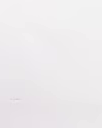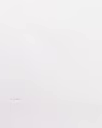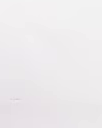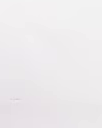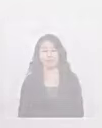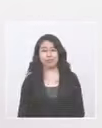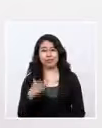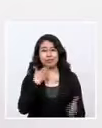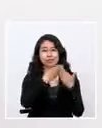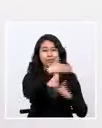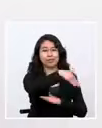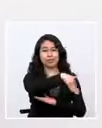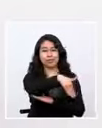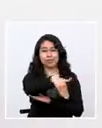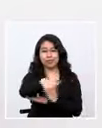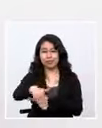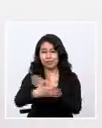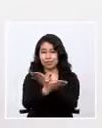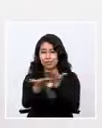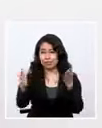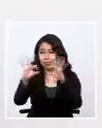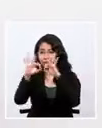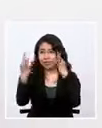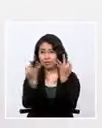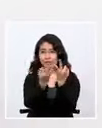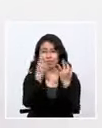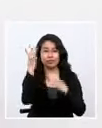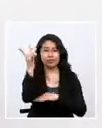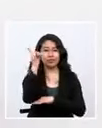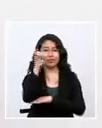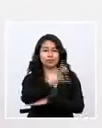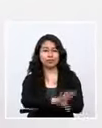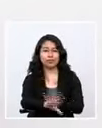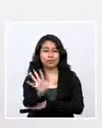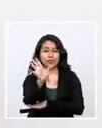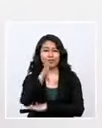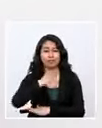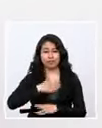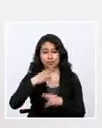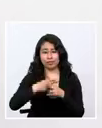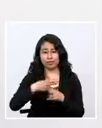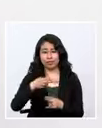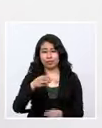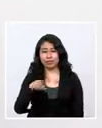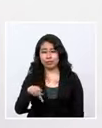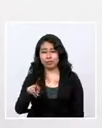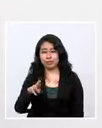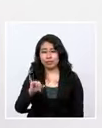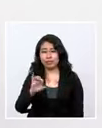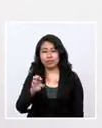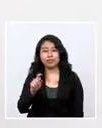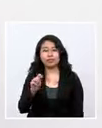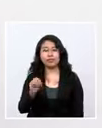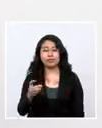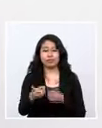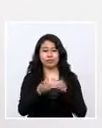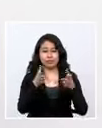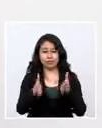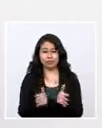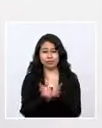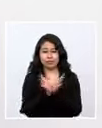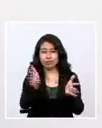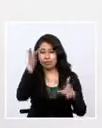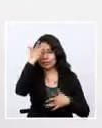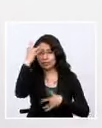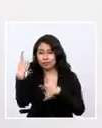Muy buenas noches a toda la familia boliviana. Les habla el doctor Virgilio Prieto Barrón, director general de